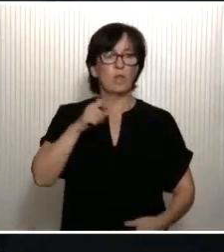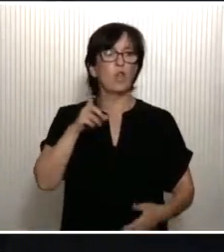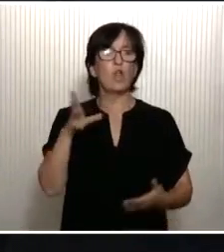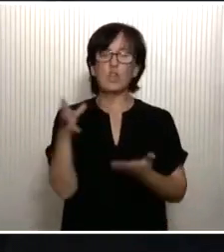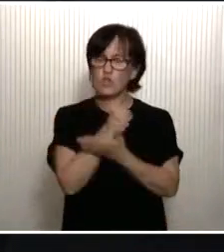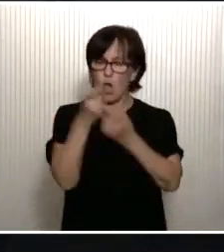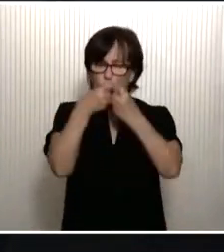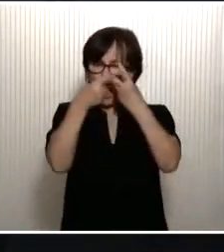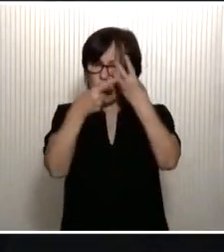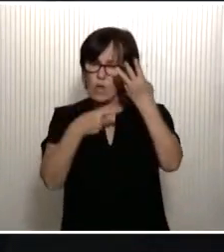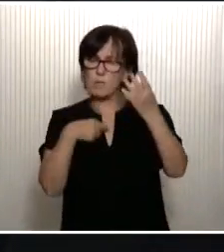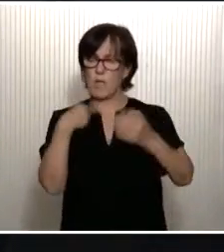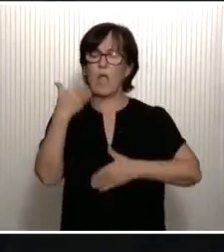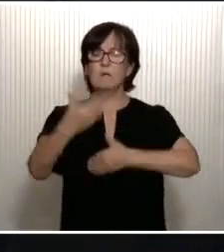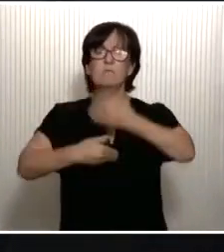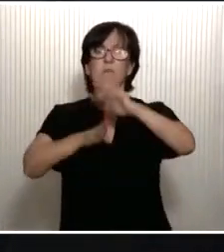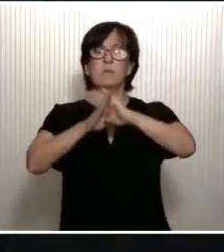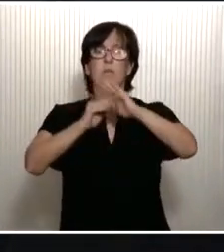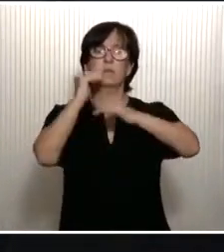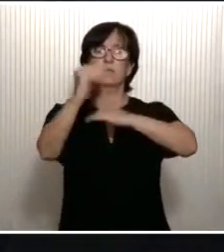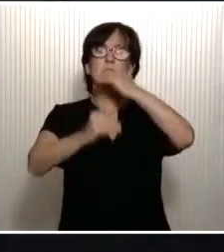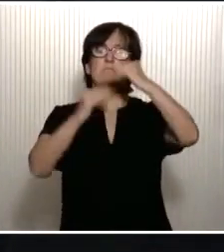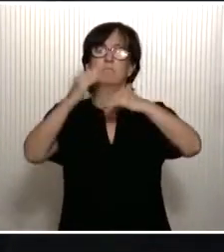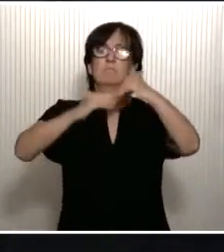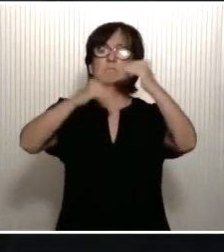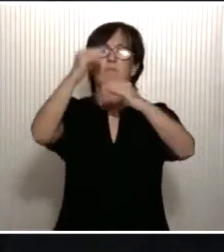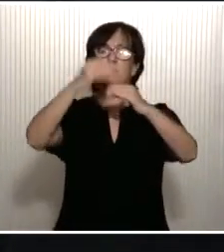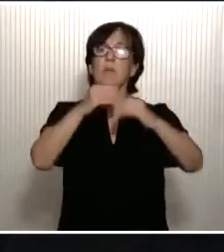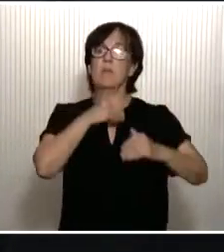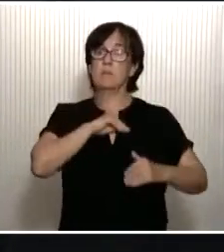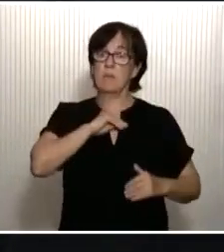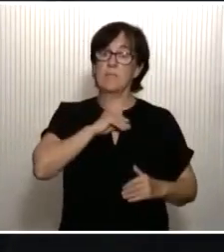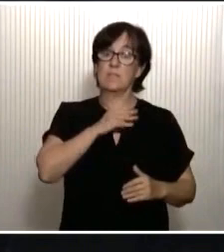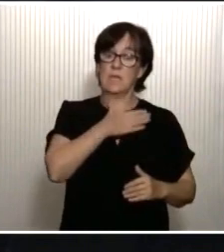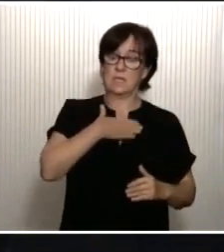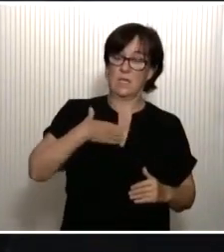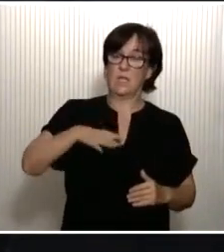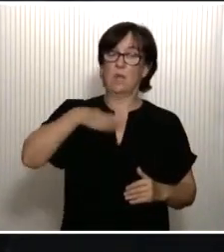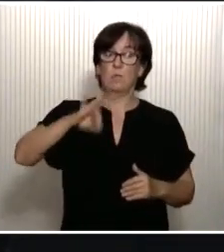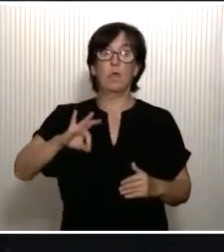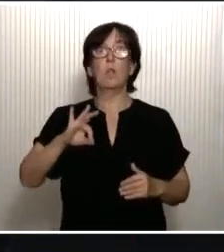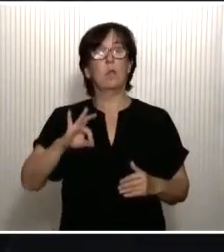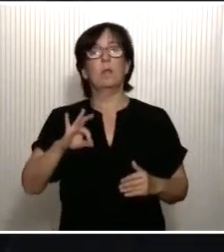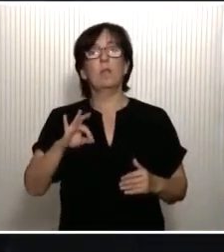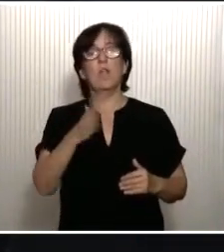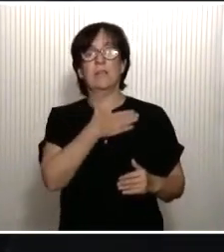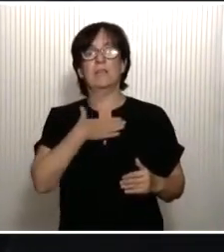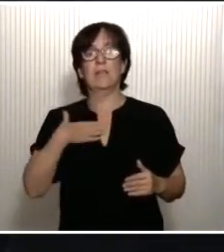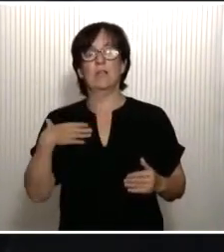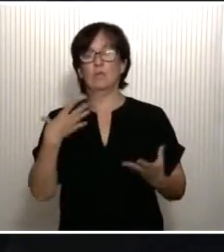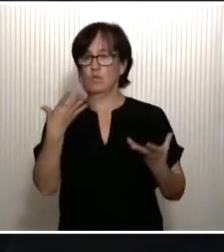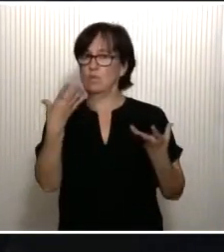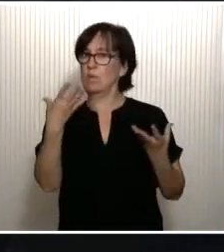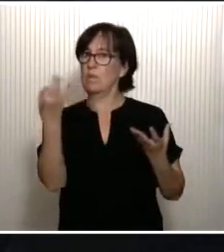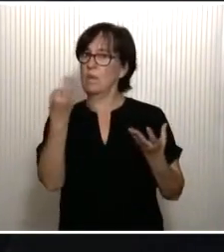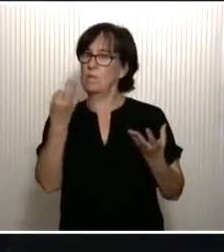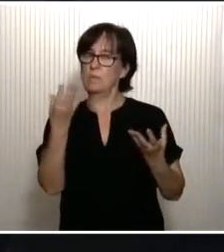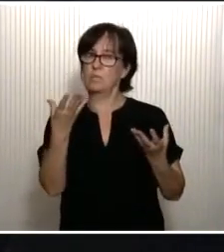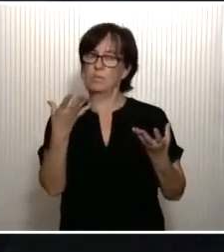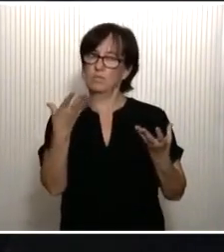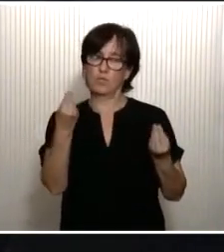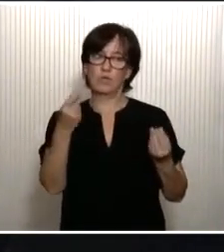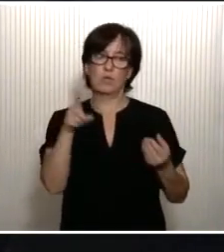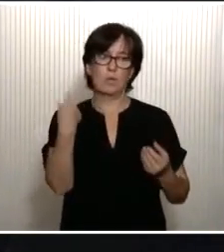todo para salir adelante. Si España quiere, España puede. Pero tenemos que querer muchos. Cuantos más, mejor.